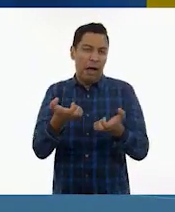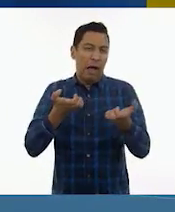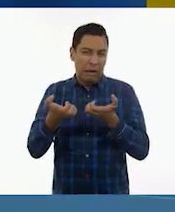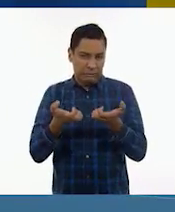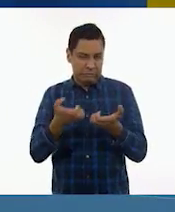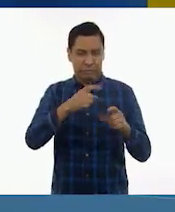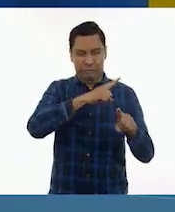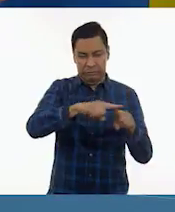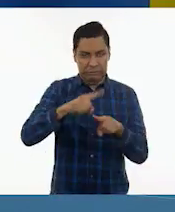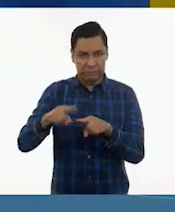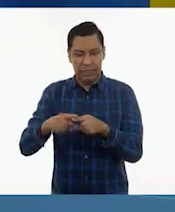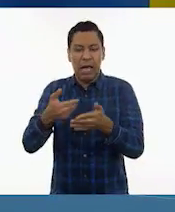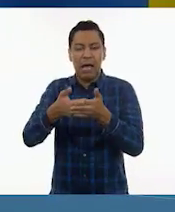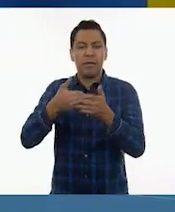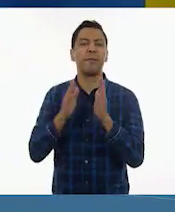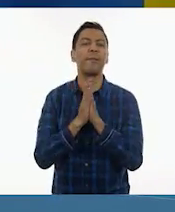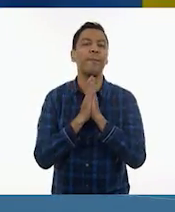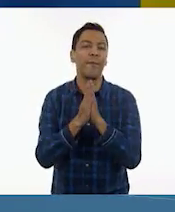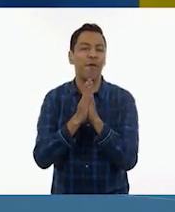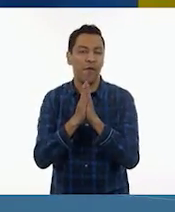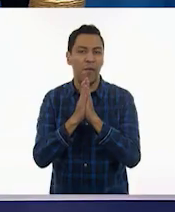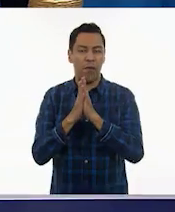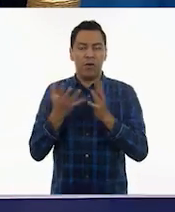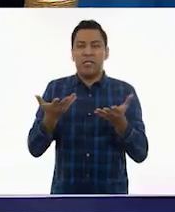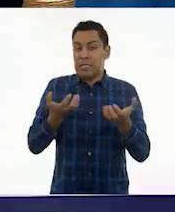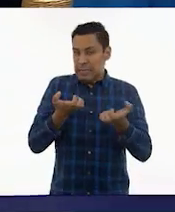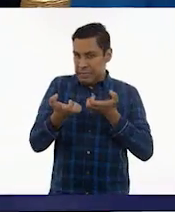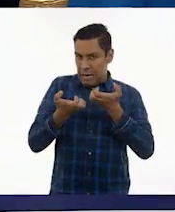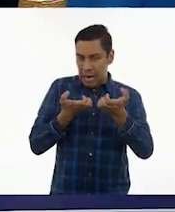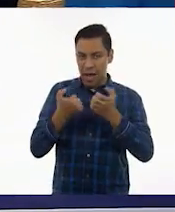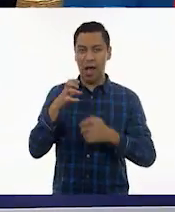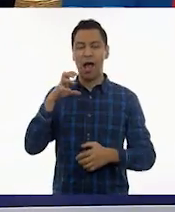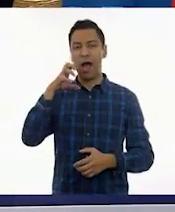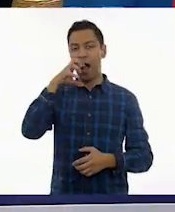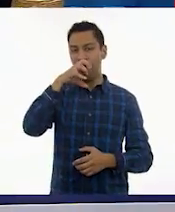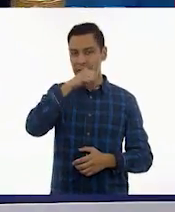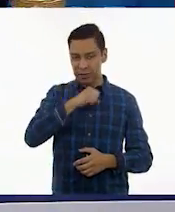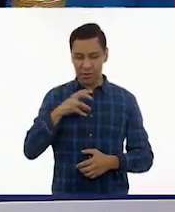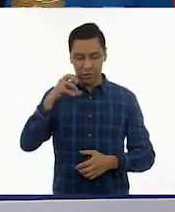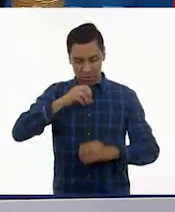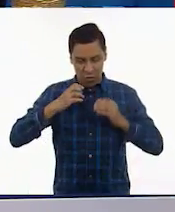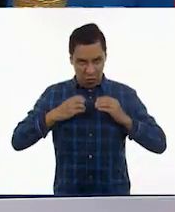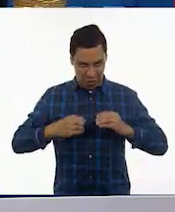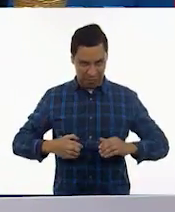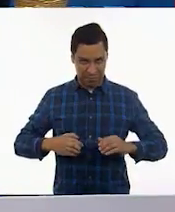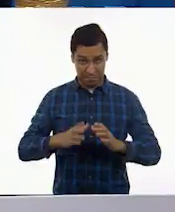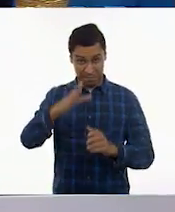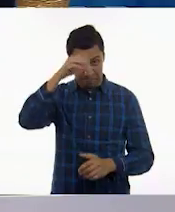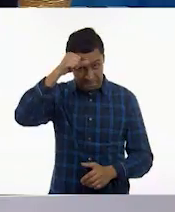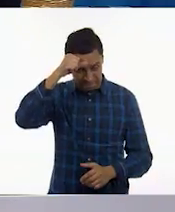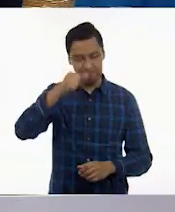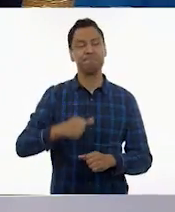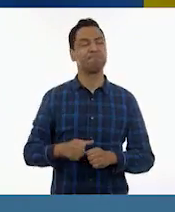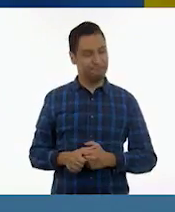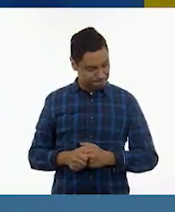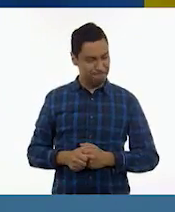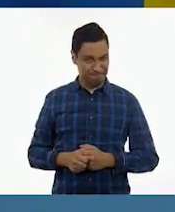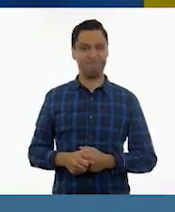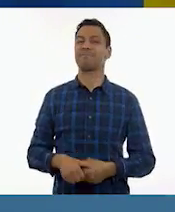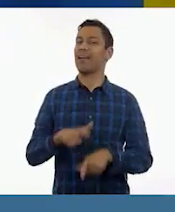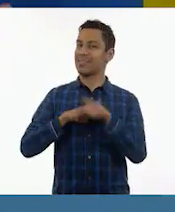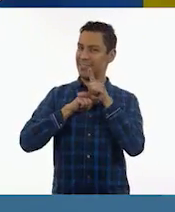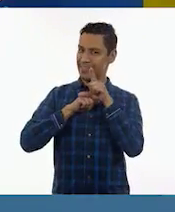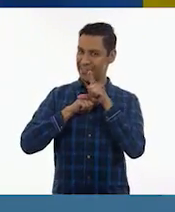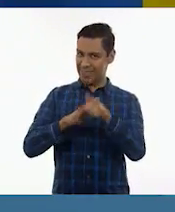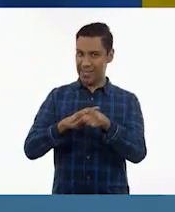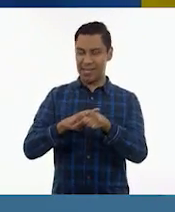actividad física pues delicada como pueden ser las artes o bien algún deporte. Exacto. Muy bien, pues ahora sí vamos a entrar